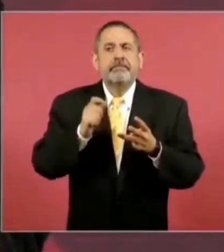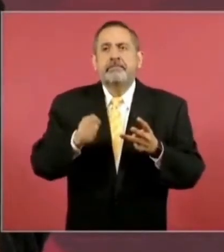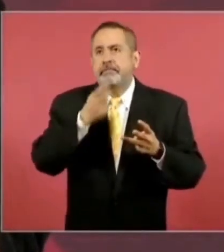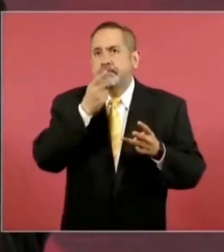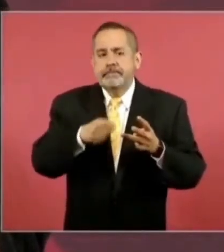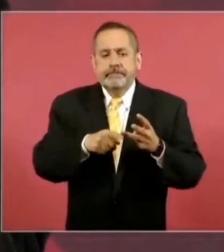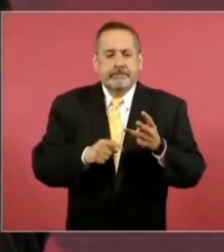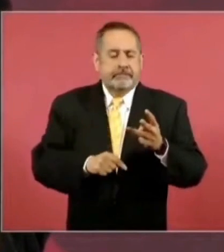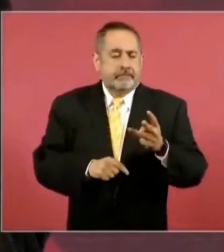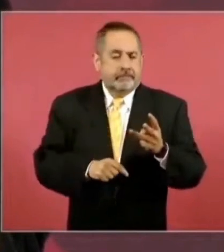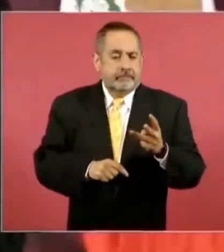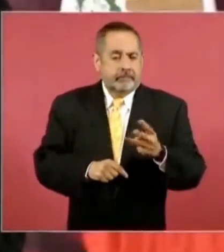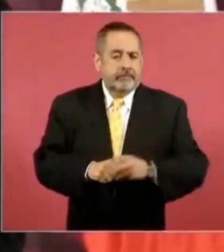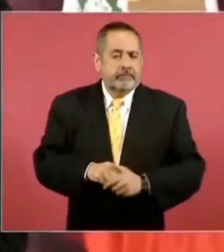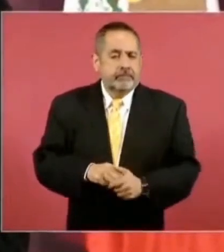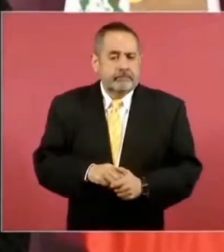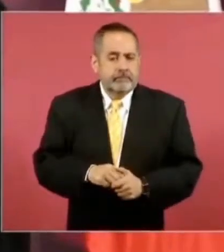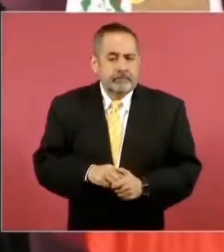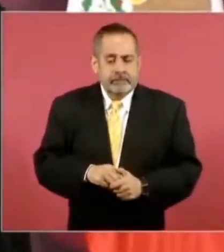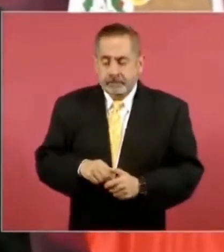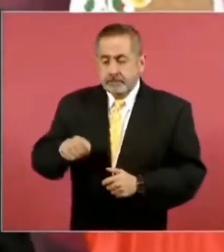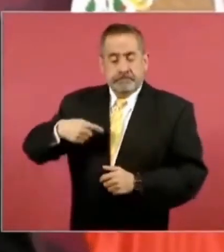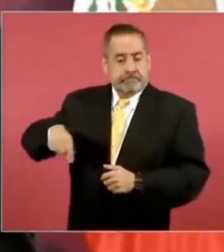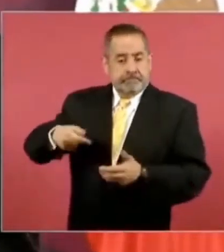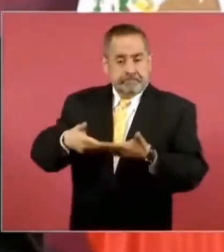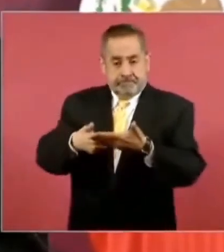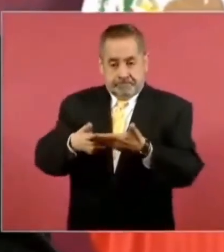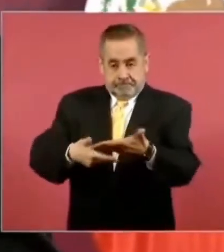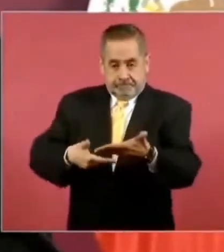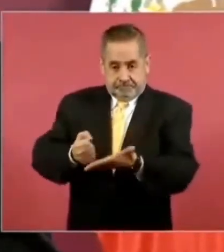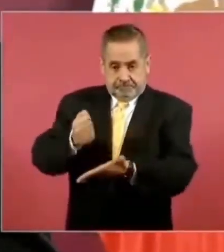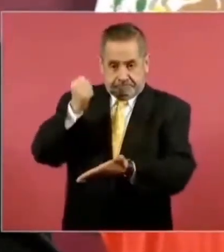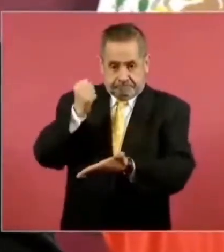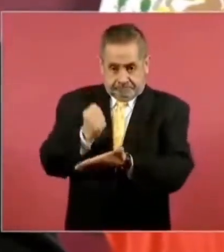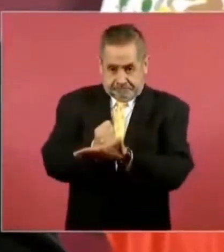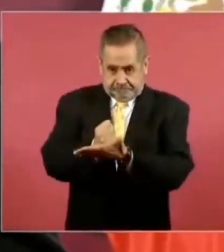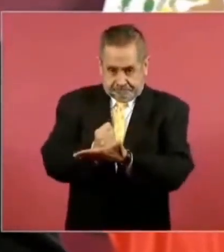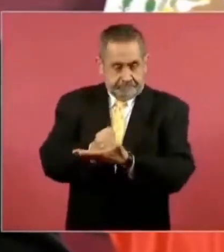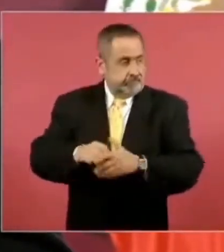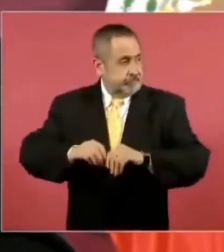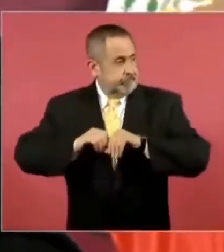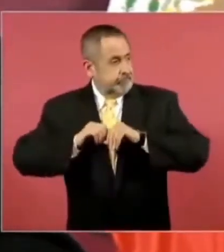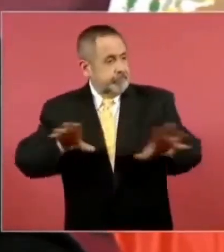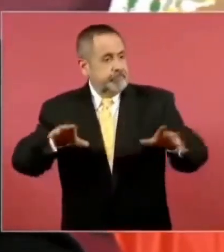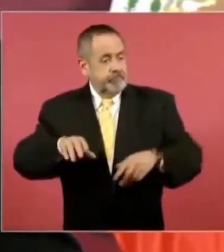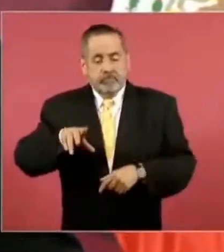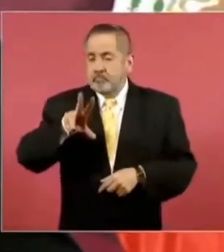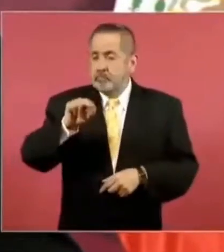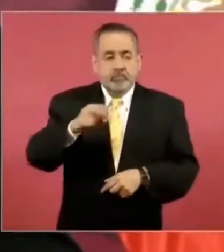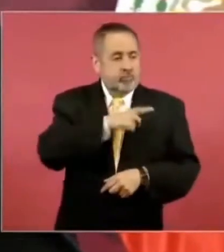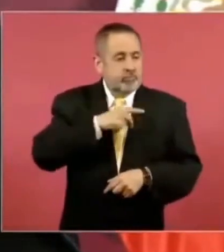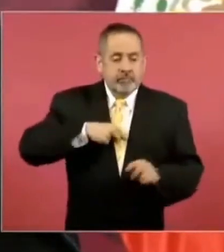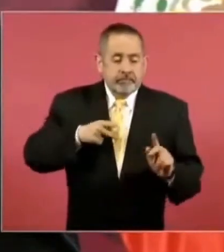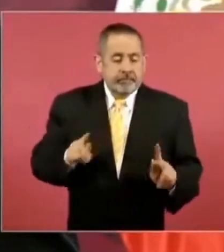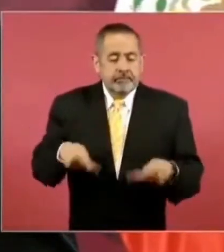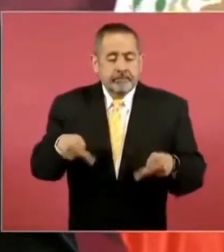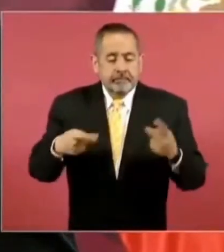Se emite un decreto para evitar la venta de vapeadores